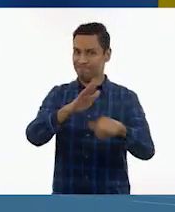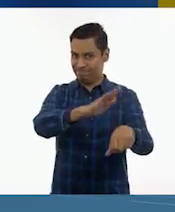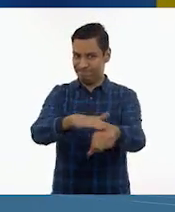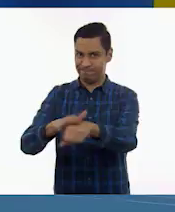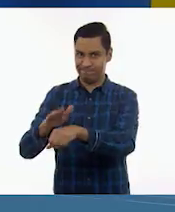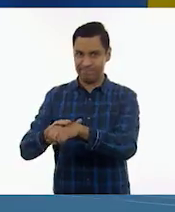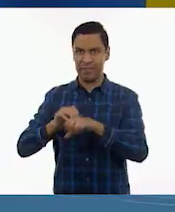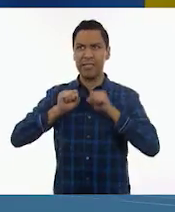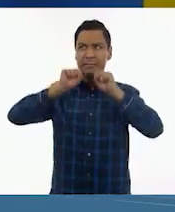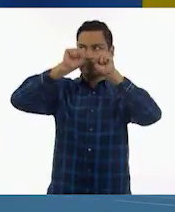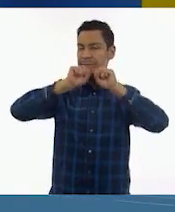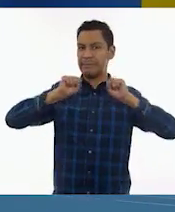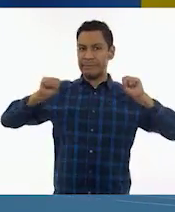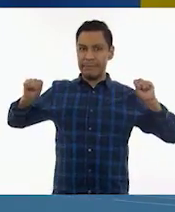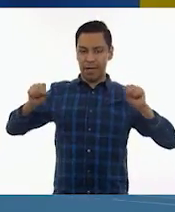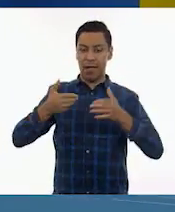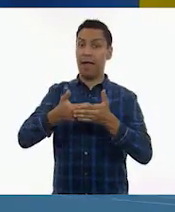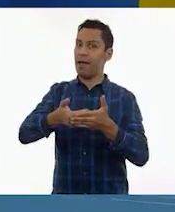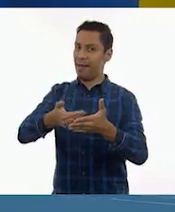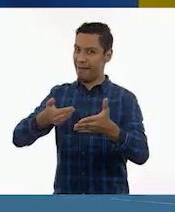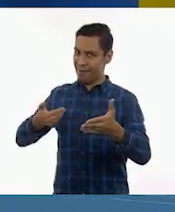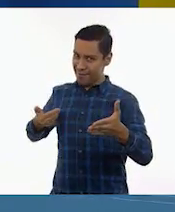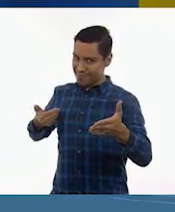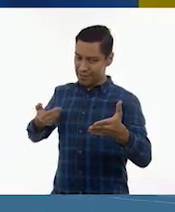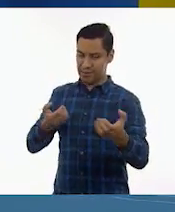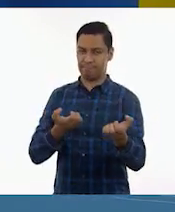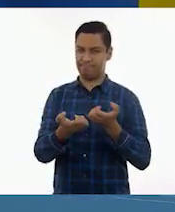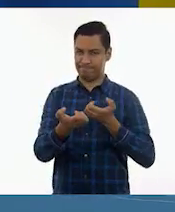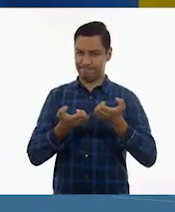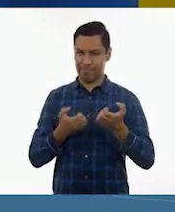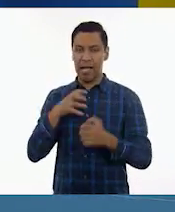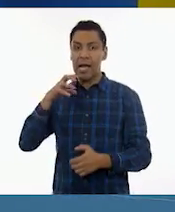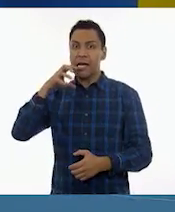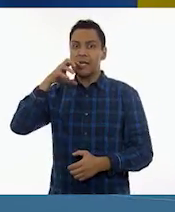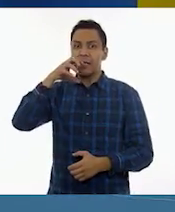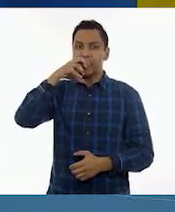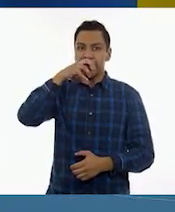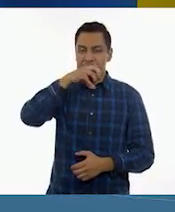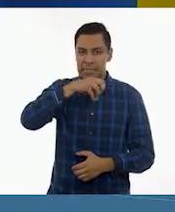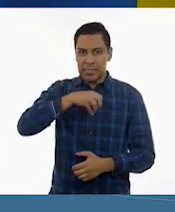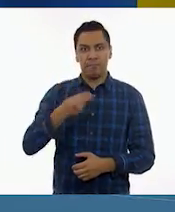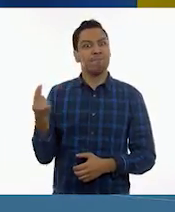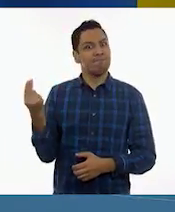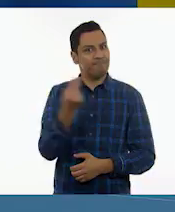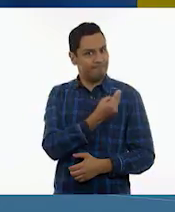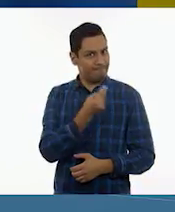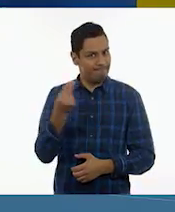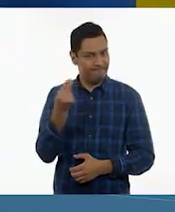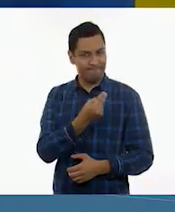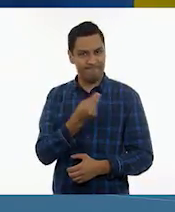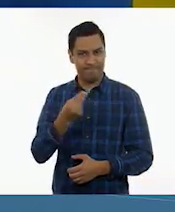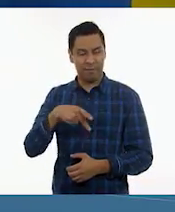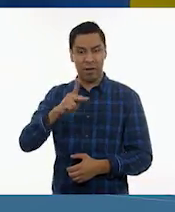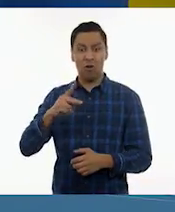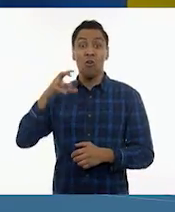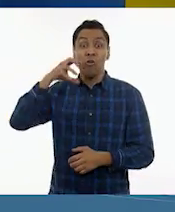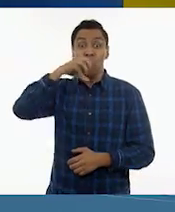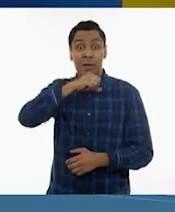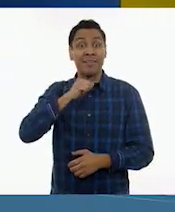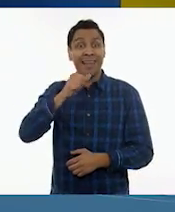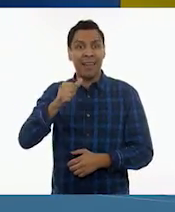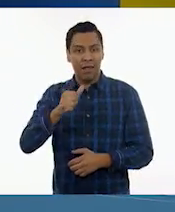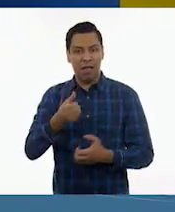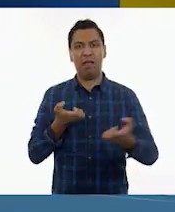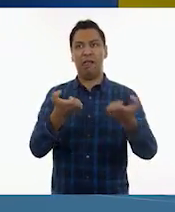hacer esa ficción, pero es que cuando nos lastimamos porque no calentamos adecuadamente el cuerpo, eso ya no sería ficción y no